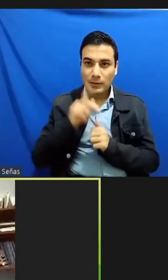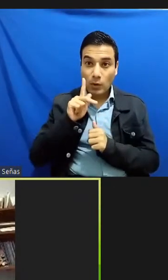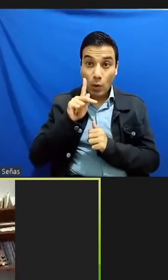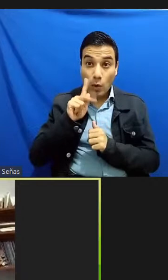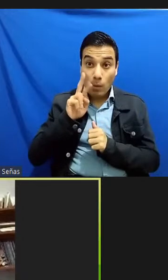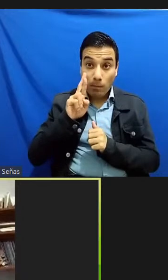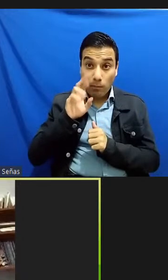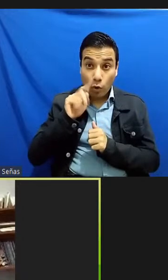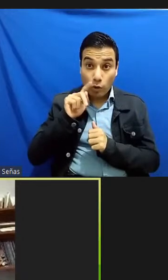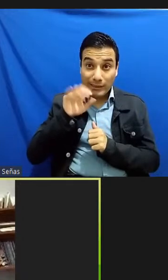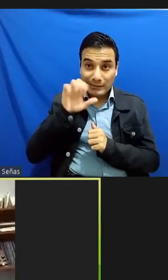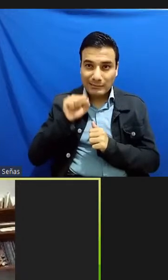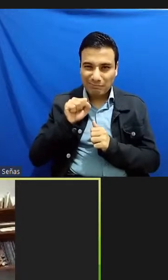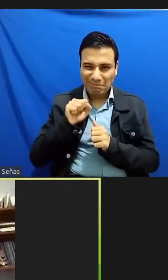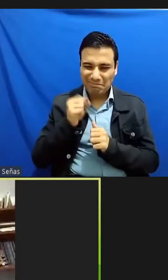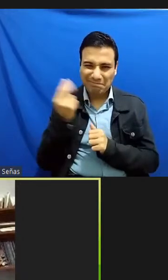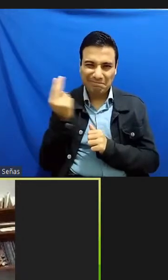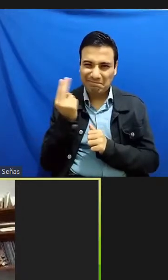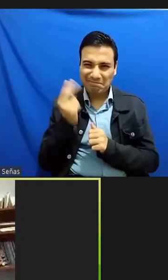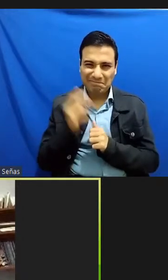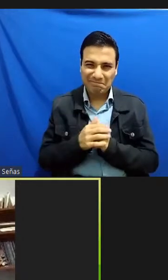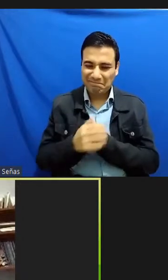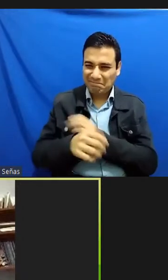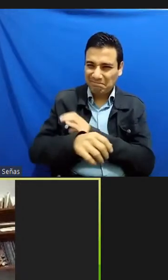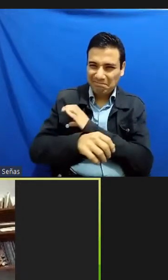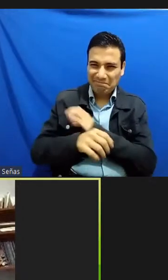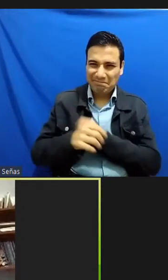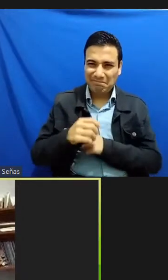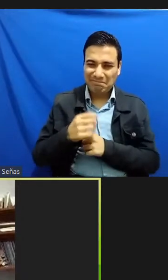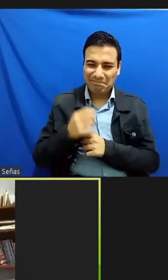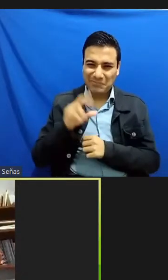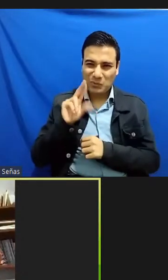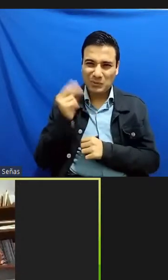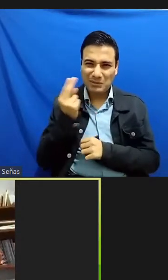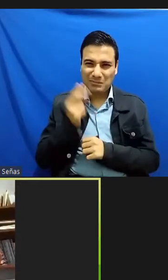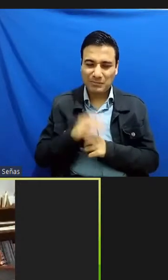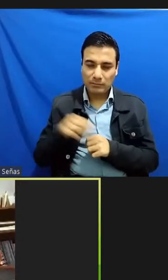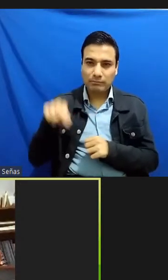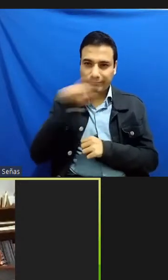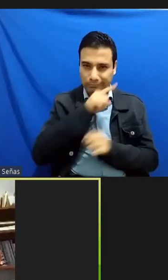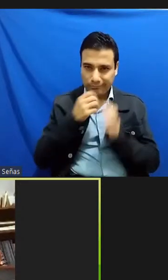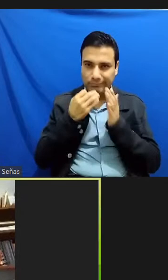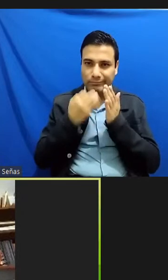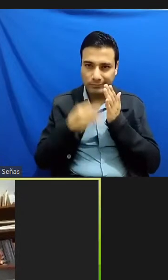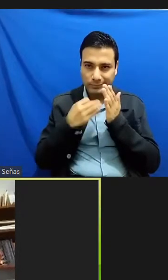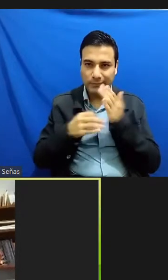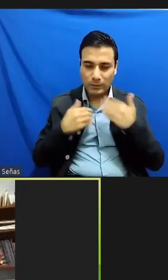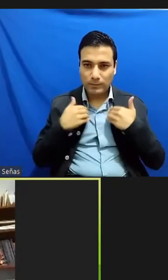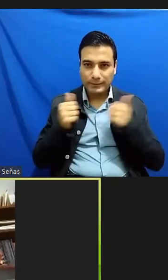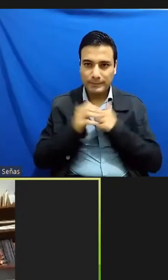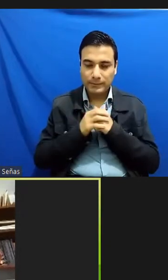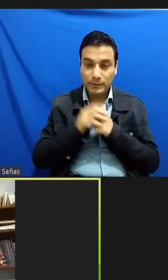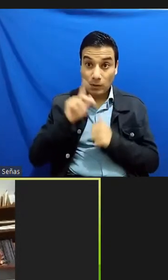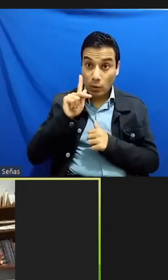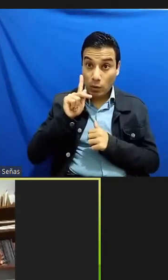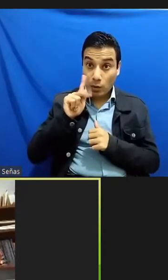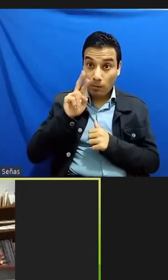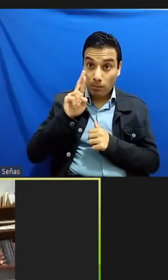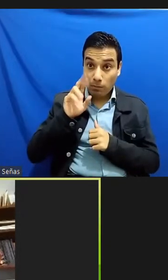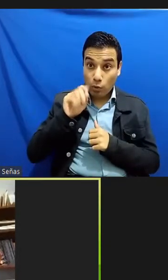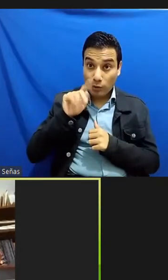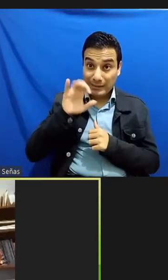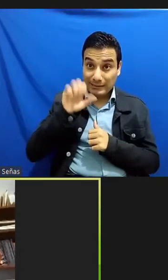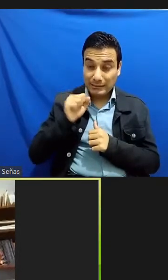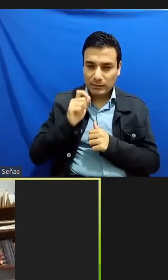estar en algún sentido contra la prótesis o entender que la prótesis no es la prótesis en el